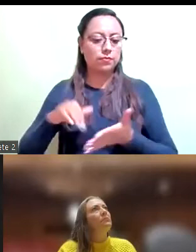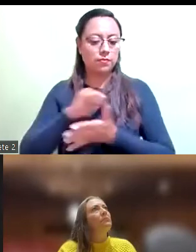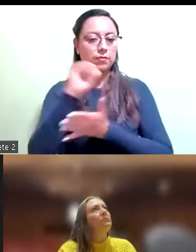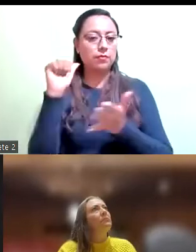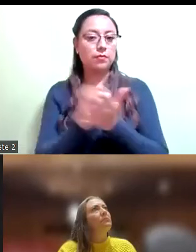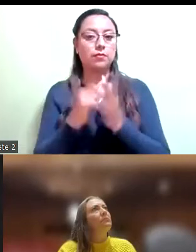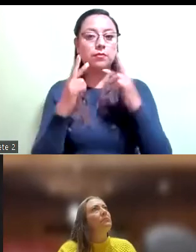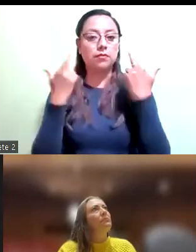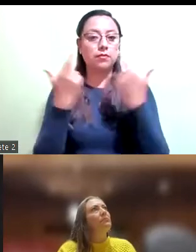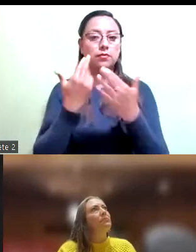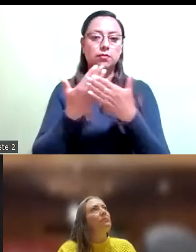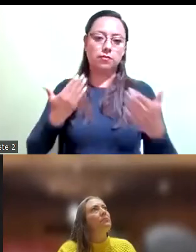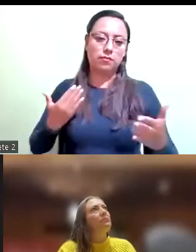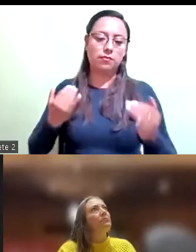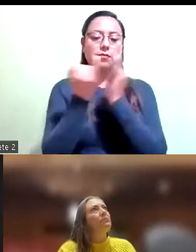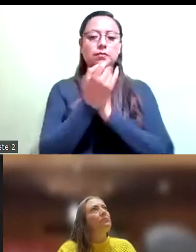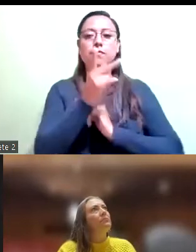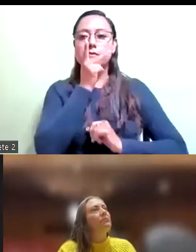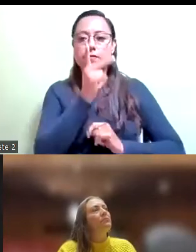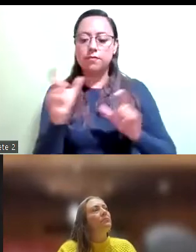sesión anterior y de la versión estenográfica.